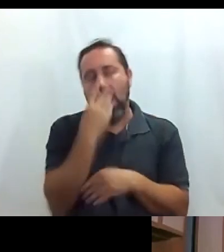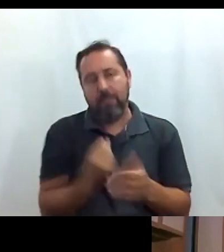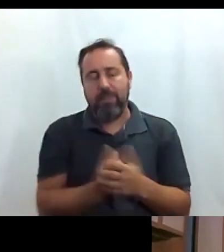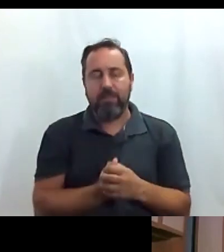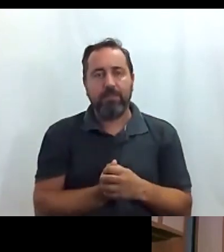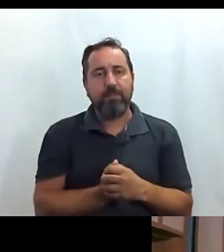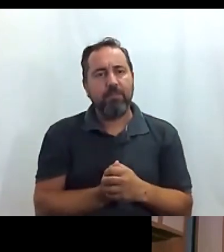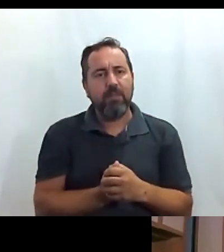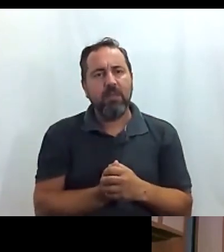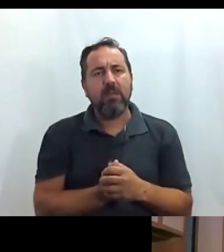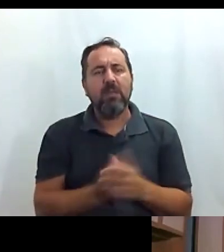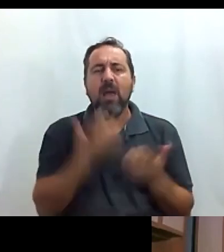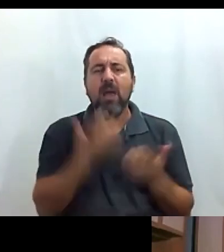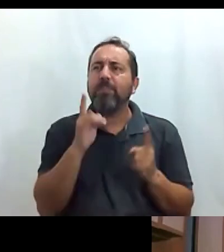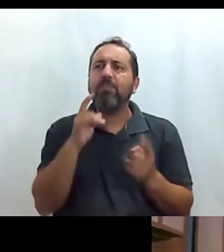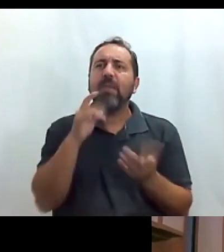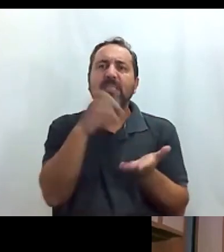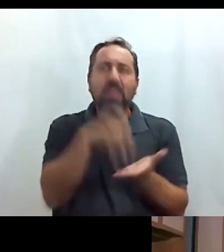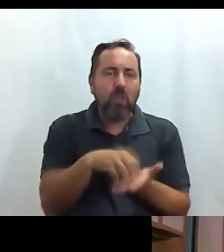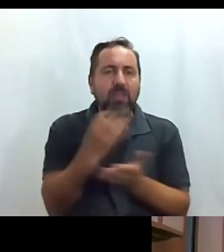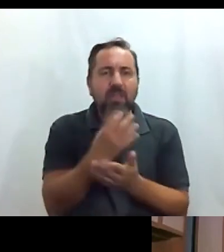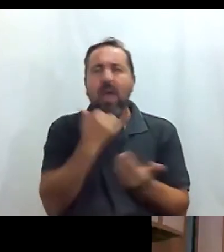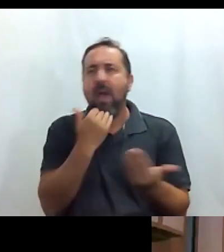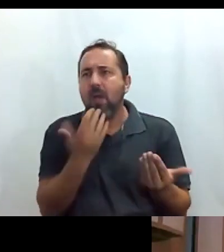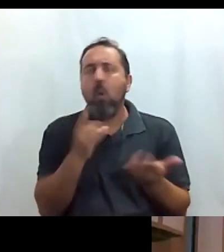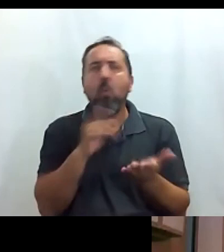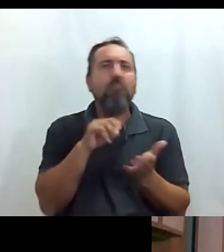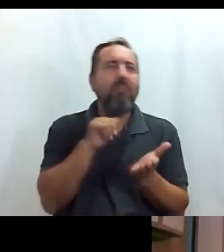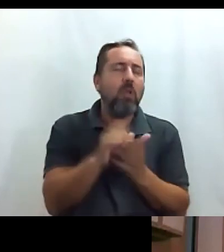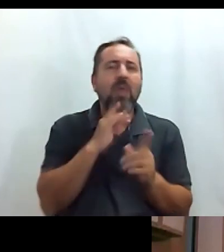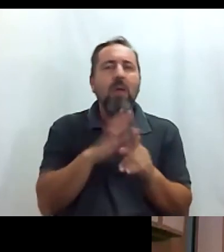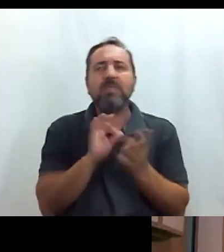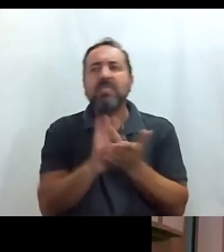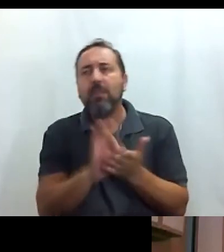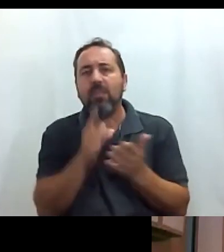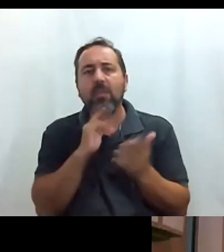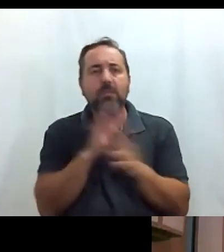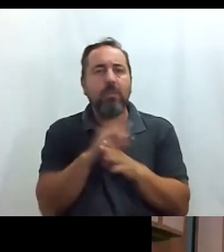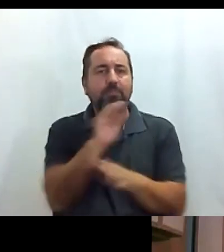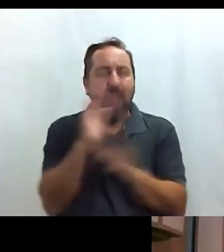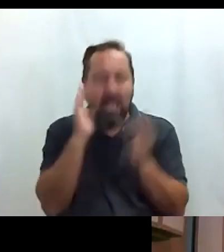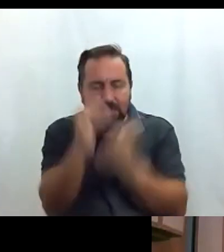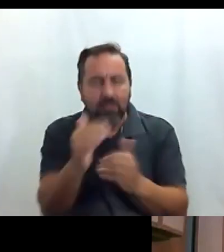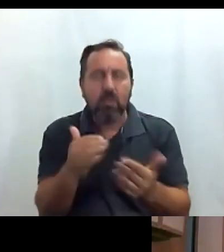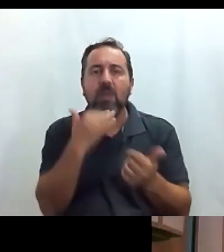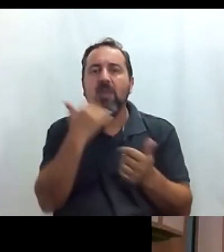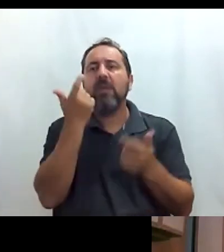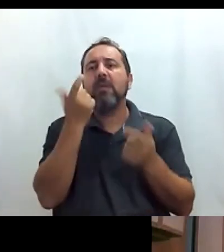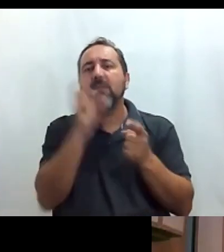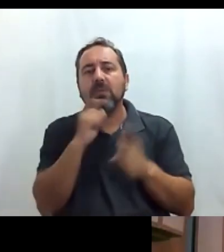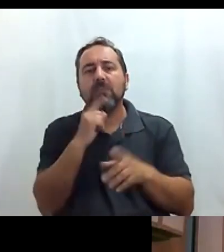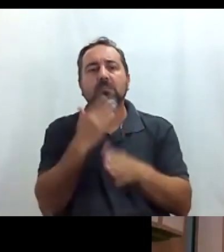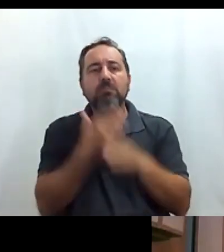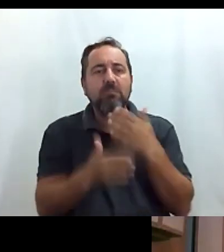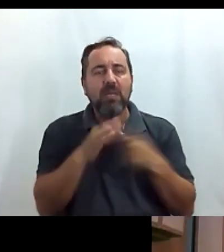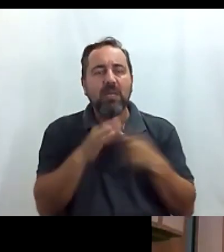¿hay en la estación de tren y en el avión algún tipo de servicio de asistencia para personas con movilidad reducida o